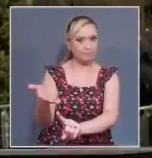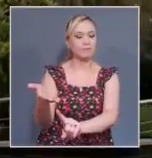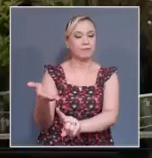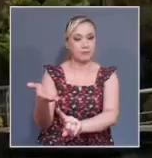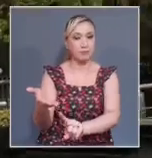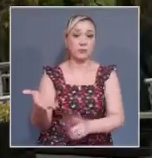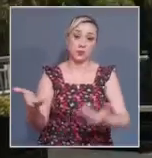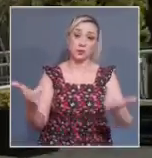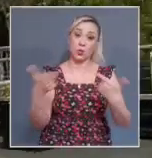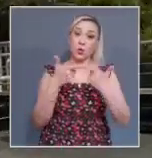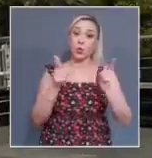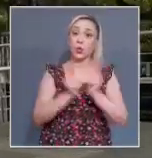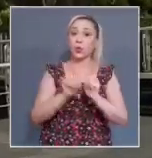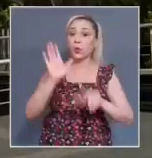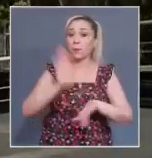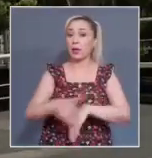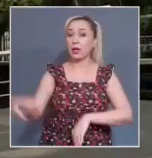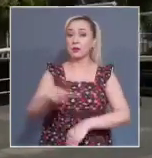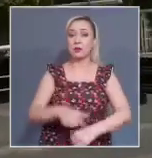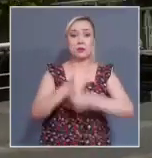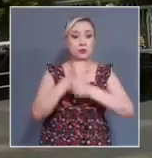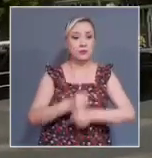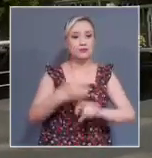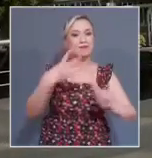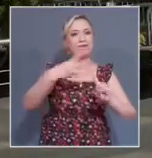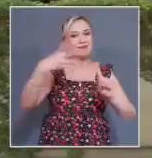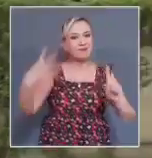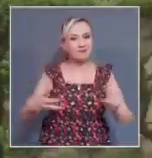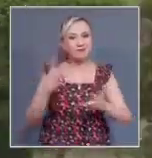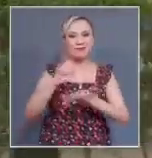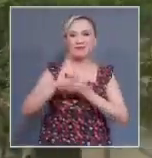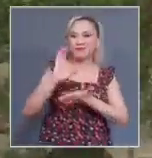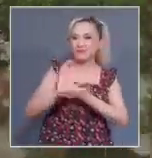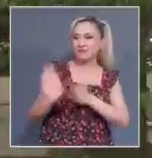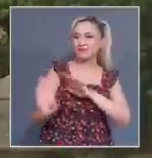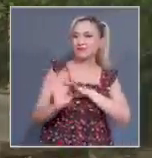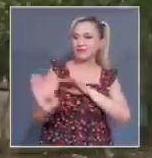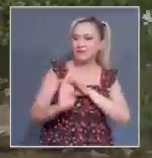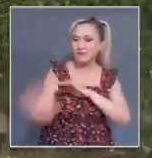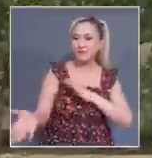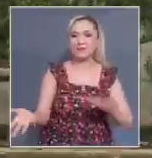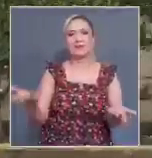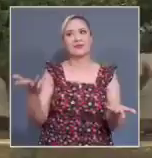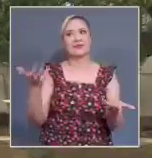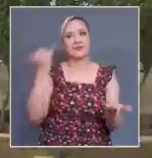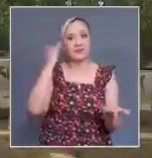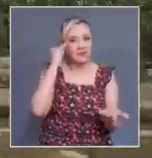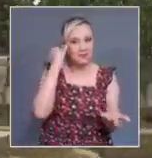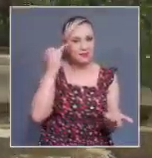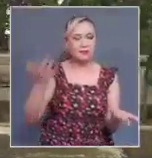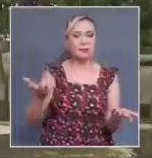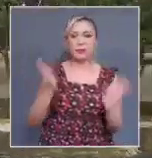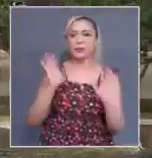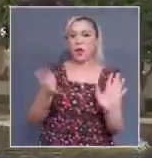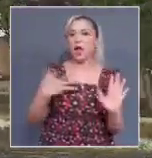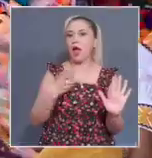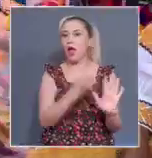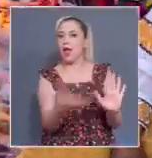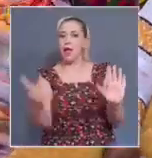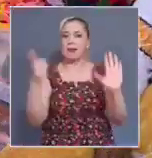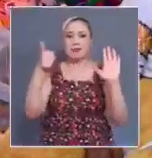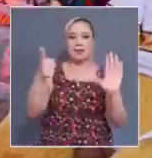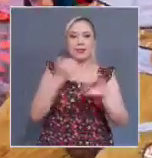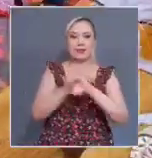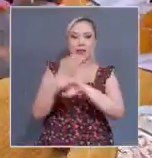condición de vulnerabilidad, el Tribunal Electoral ya cuenta con seis defensorías públicas en la materia en seis entidades del país,